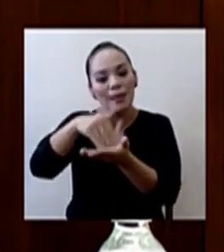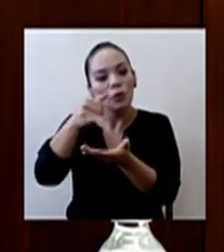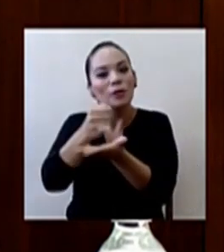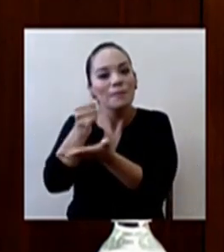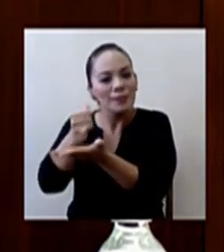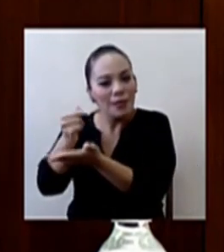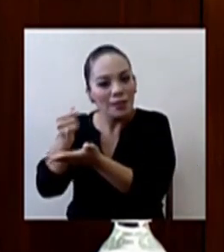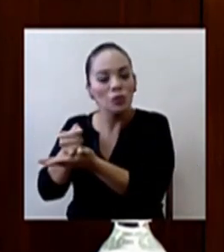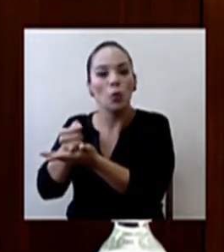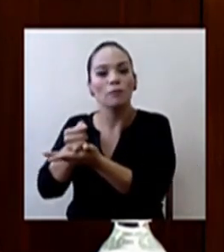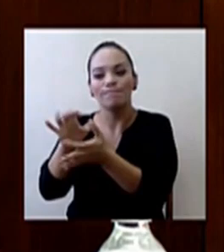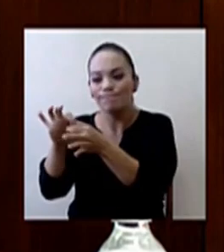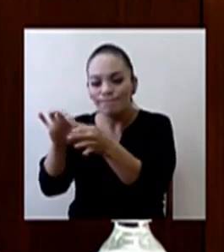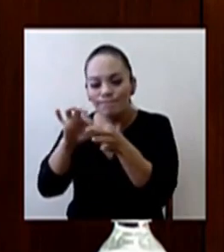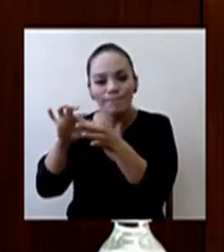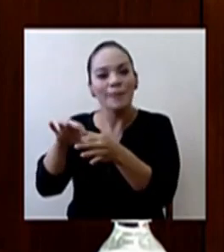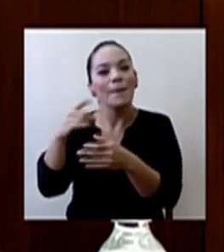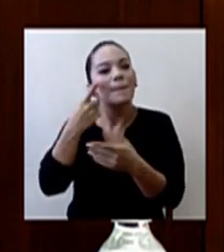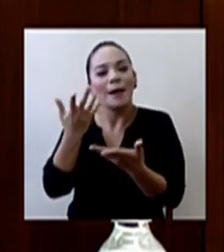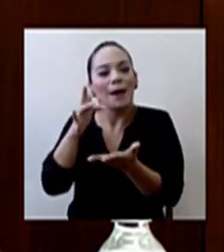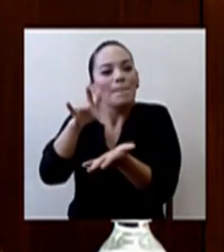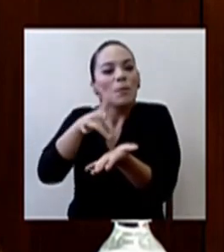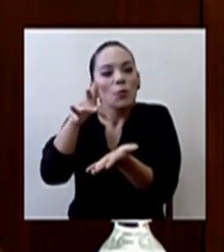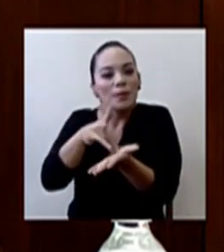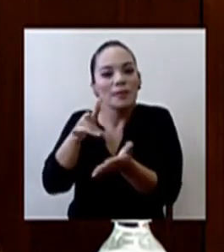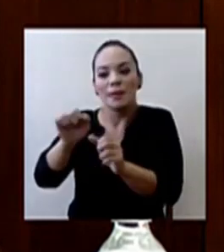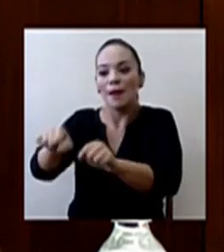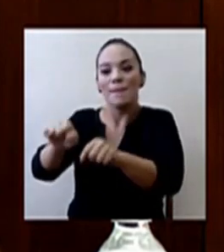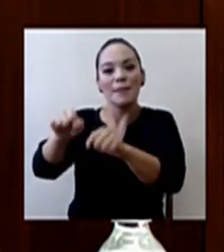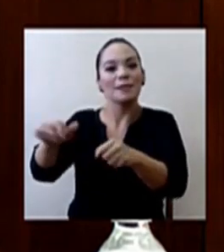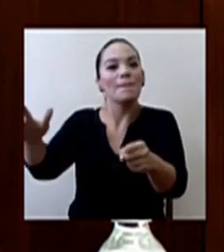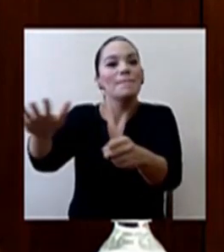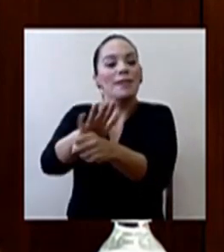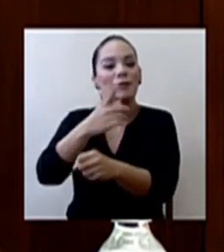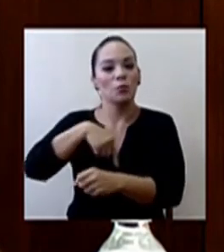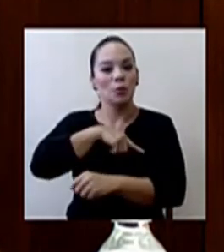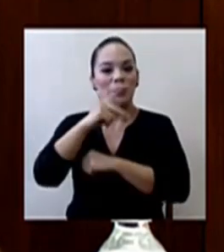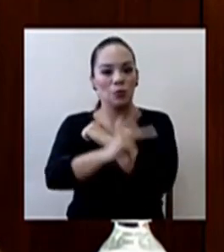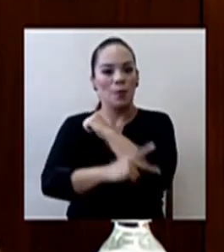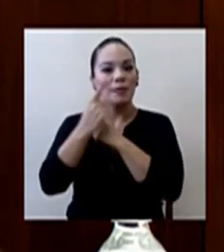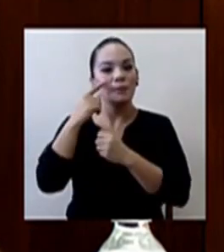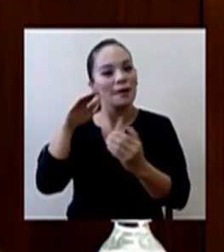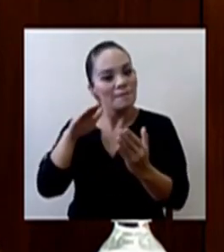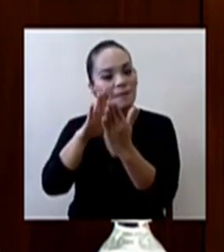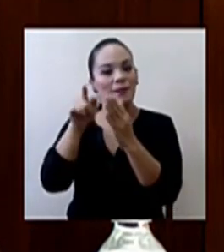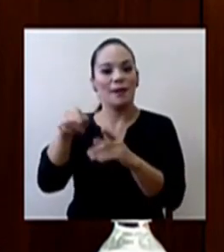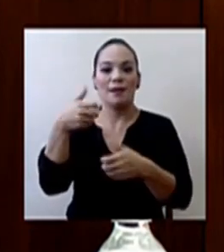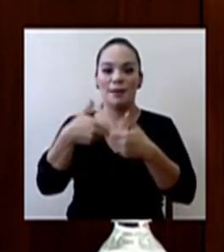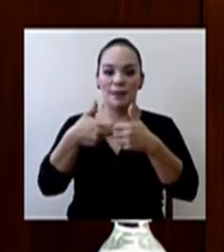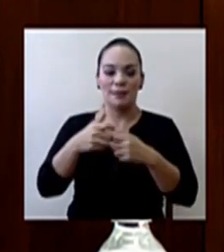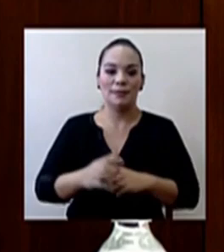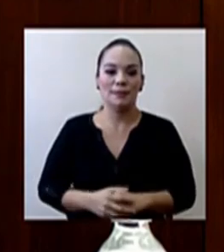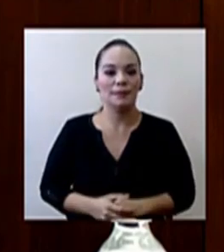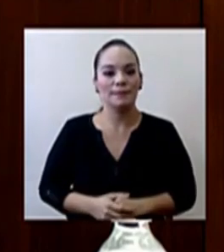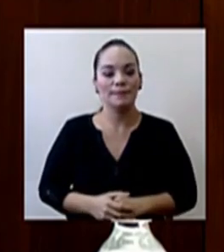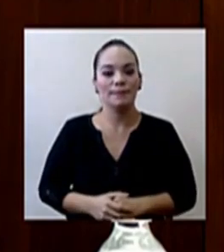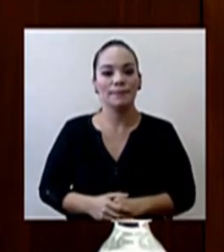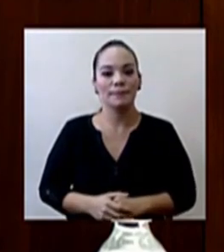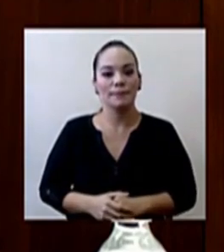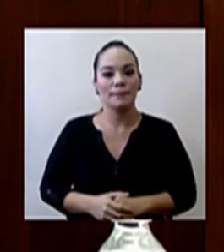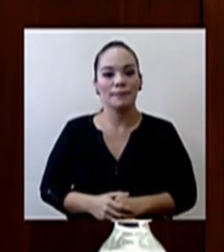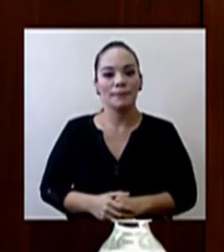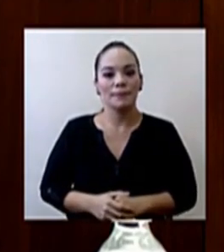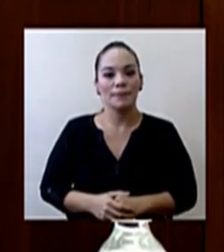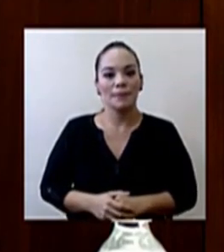investigación para aprovechar la capacidad plena de nuestro país para enfrentar esta crisis. O sea, ese